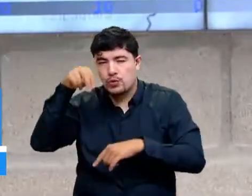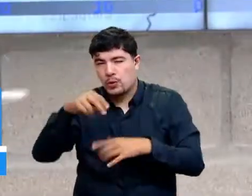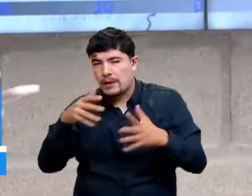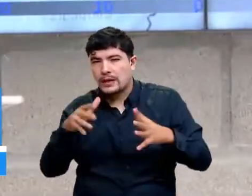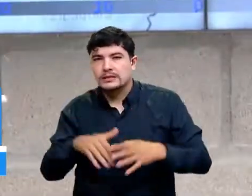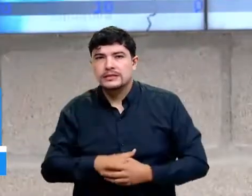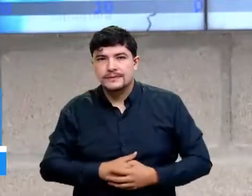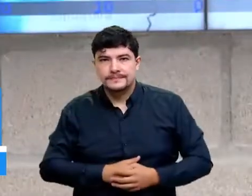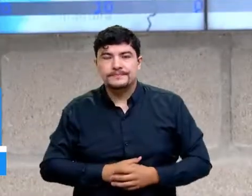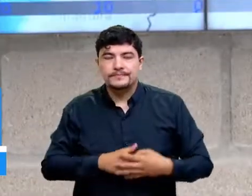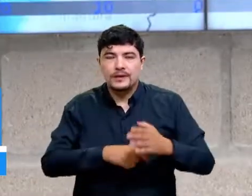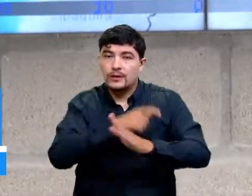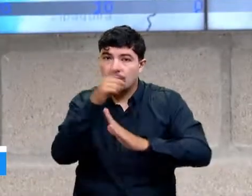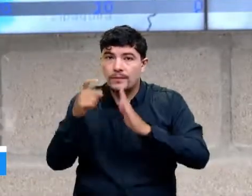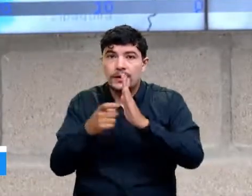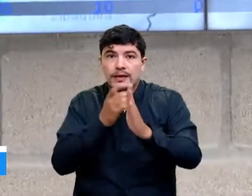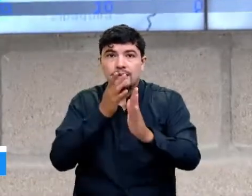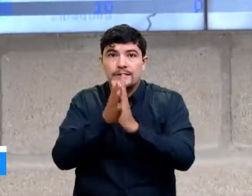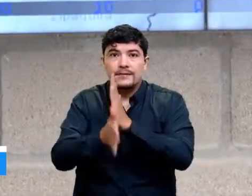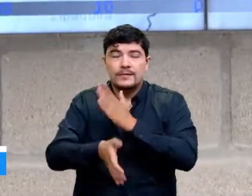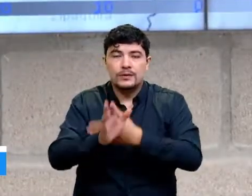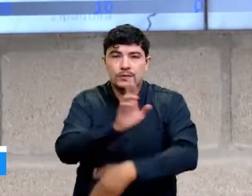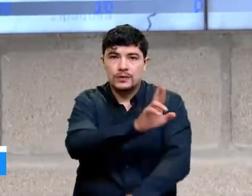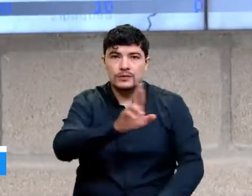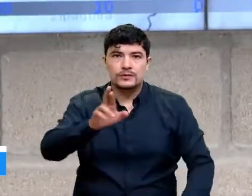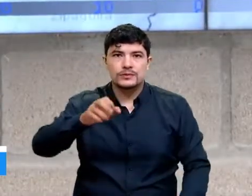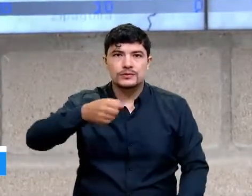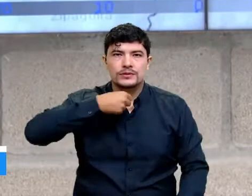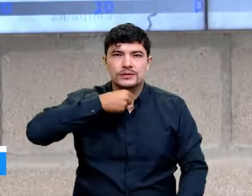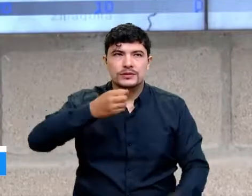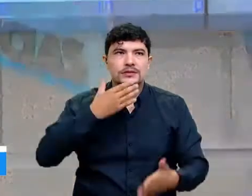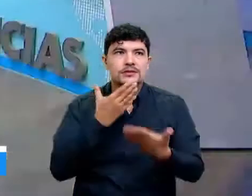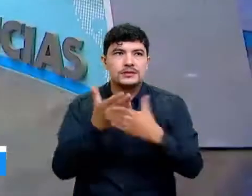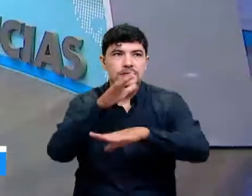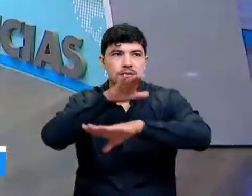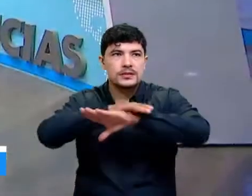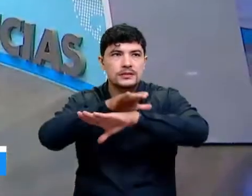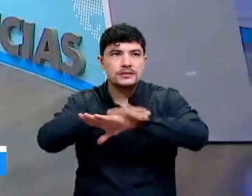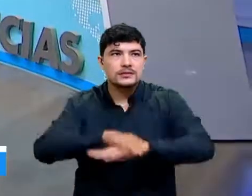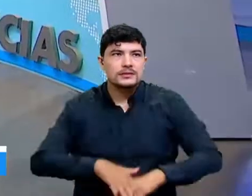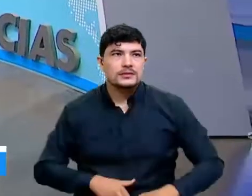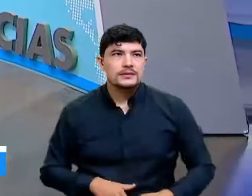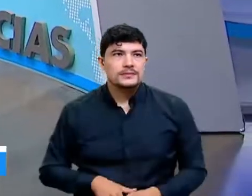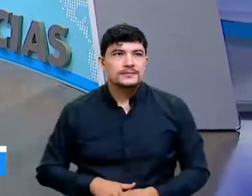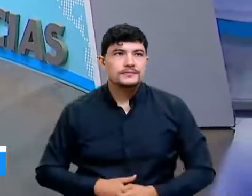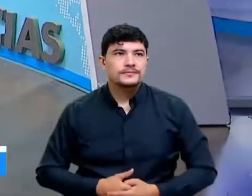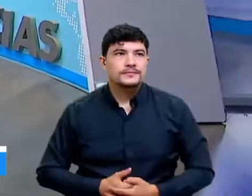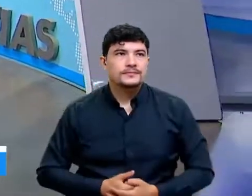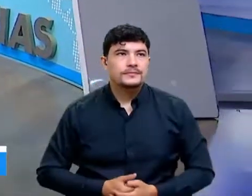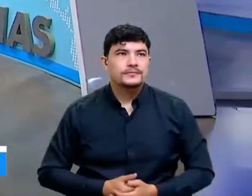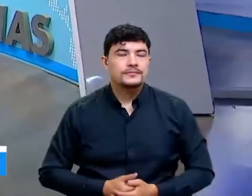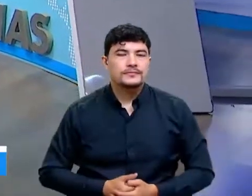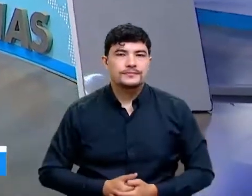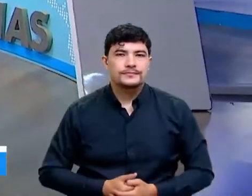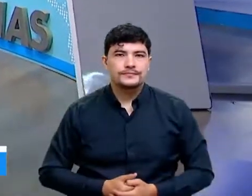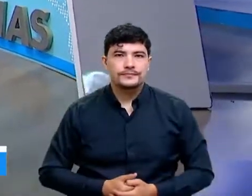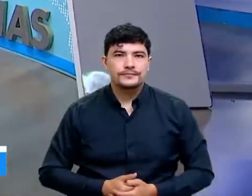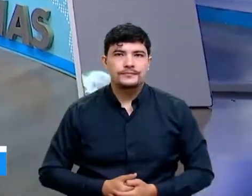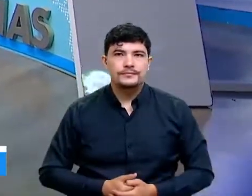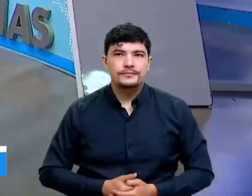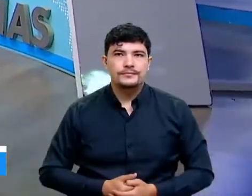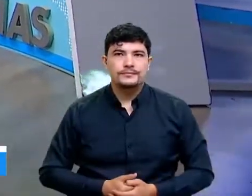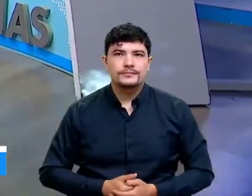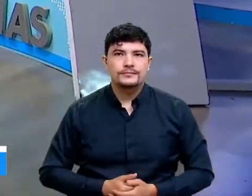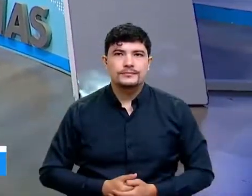Y esta es toda la información desde la Unidad de Gestión de Riesgo. Nosotros seguiremos al tanto de todo lo que ocurre en el departamento con las lluvias. Mayerli